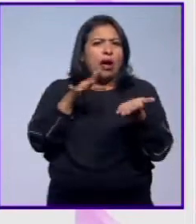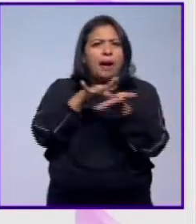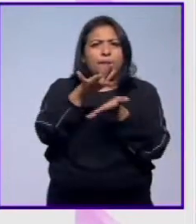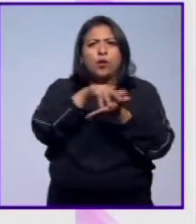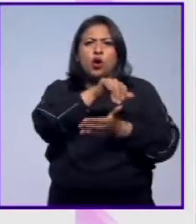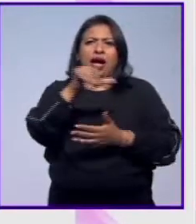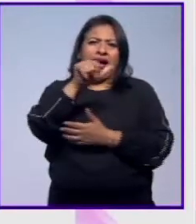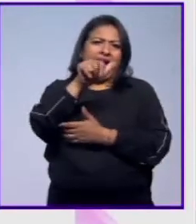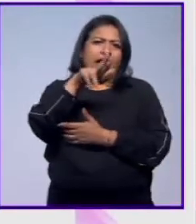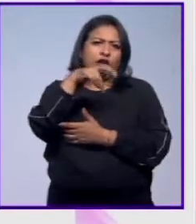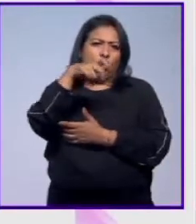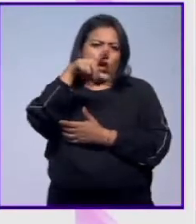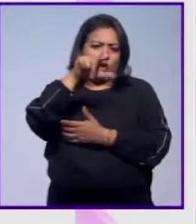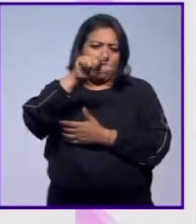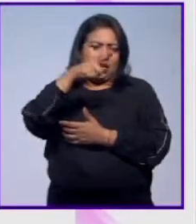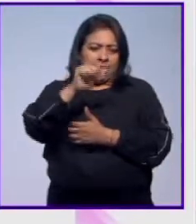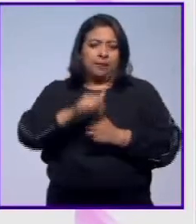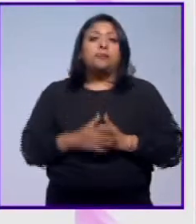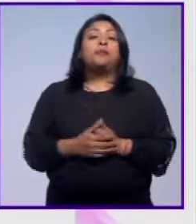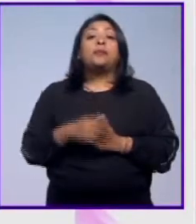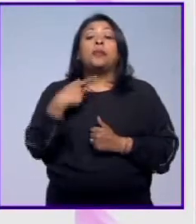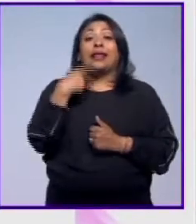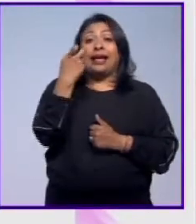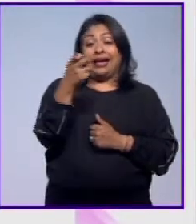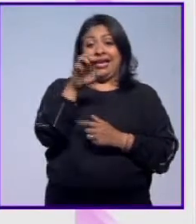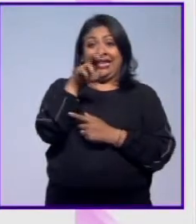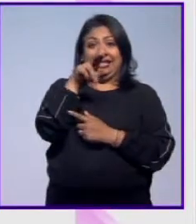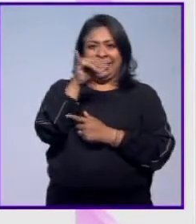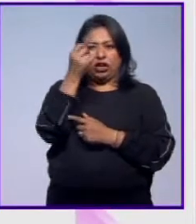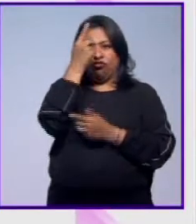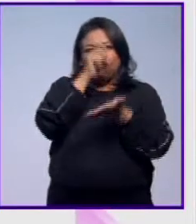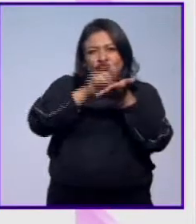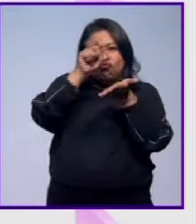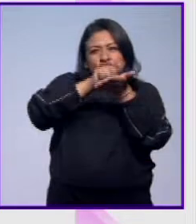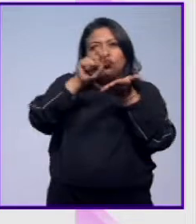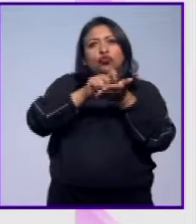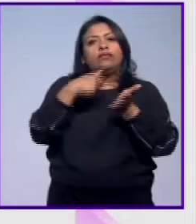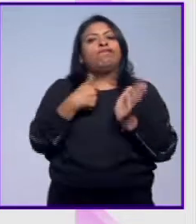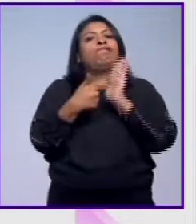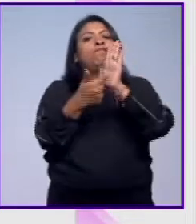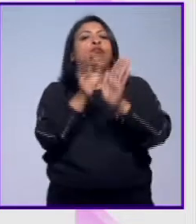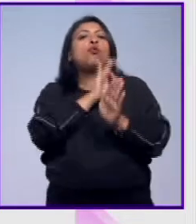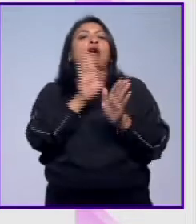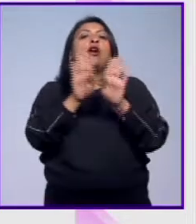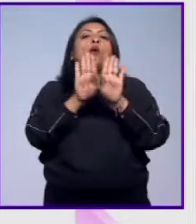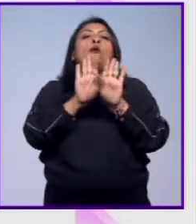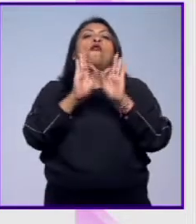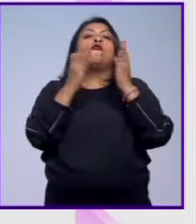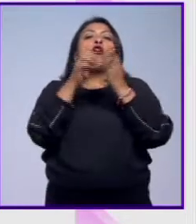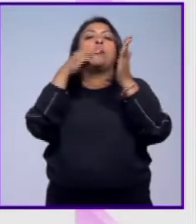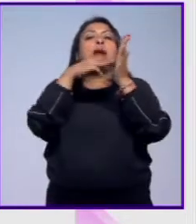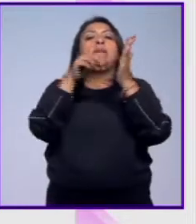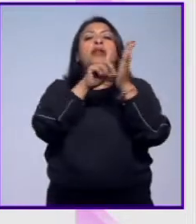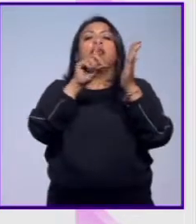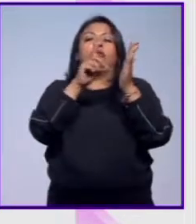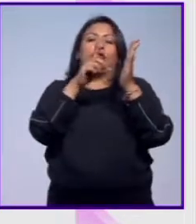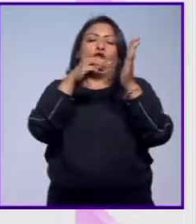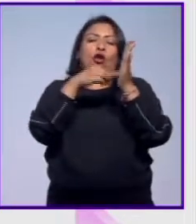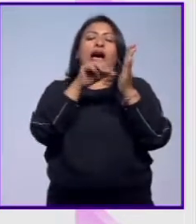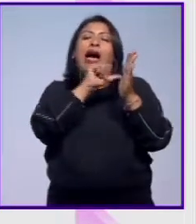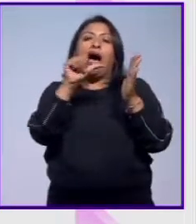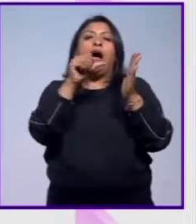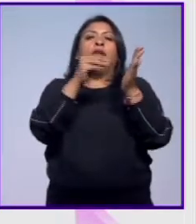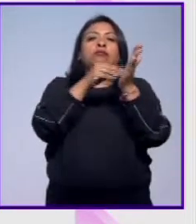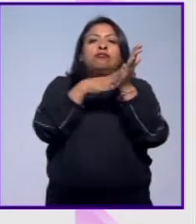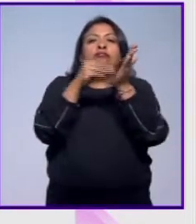la arqueología en este caso. Dichos ensayos ilustran algunas posibilidades de métodos en el registro de datos, la